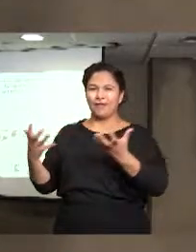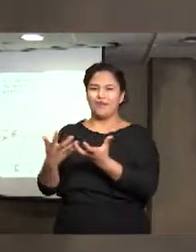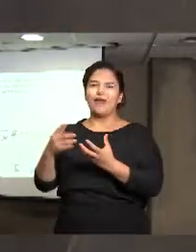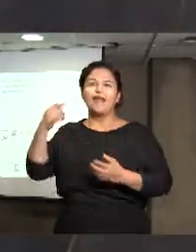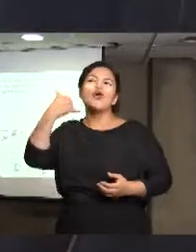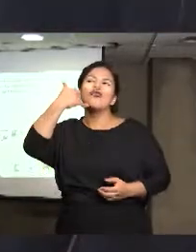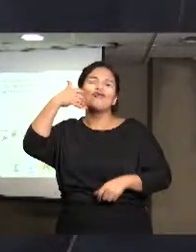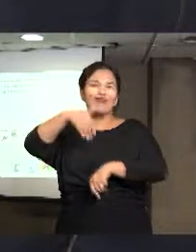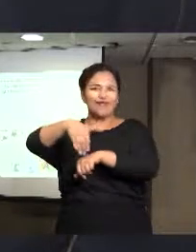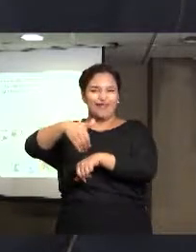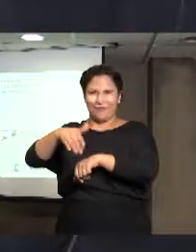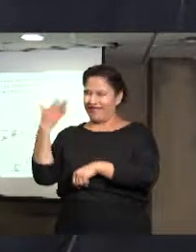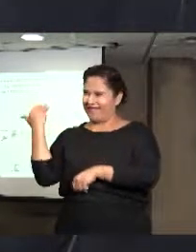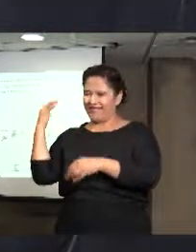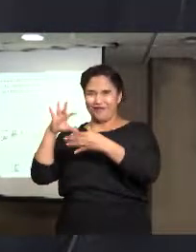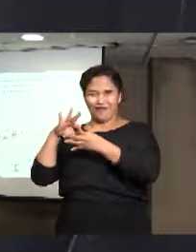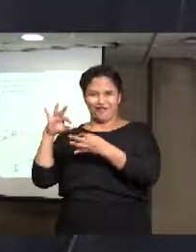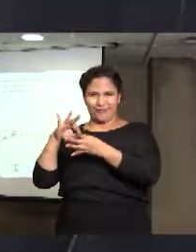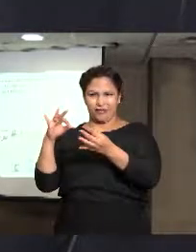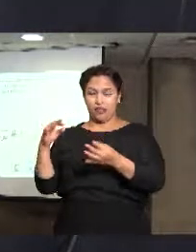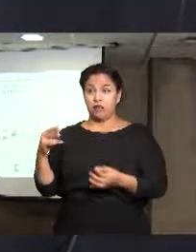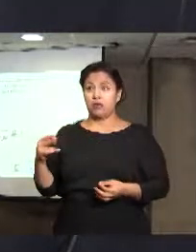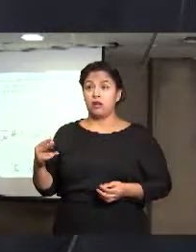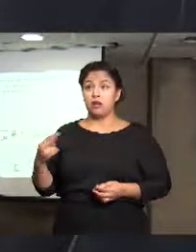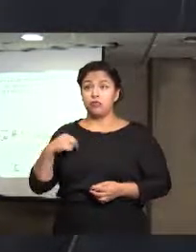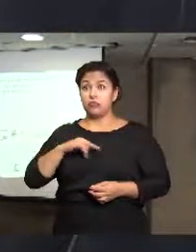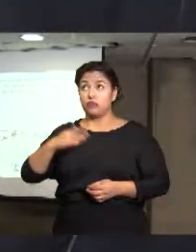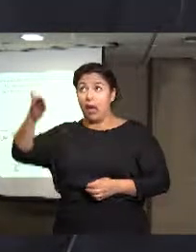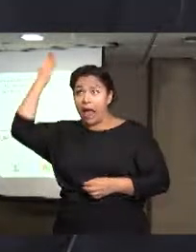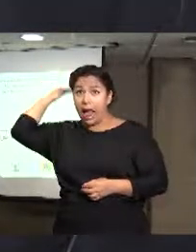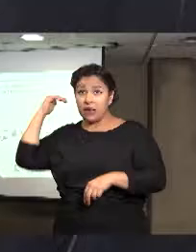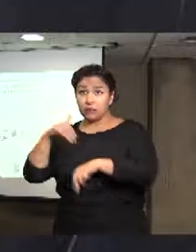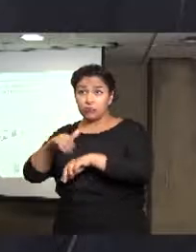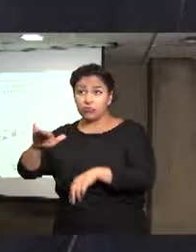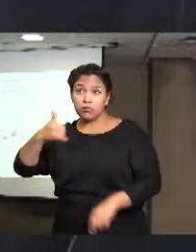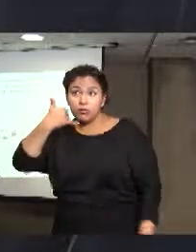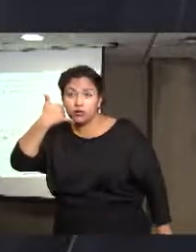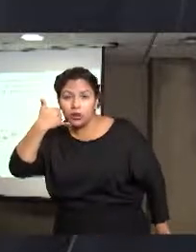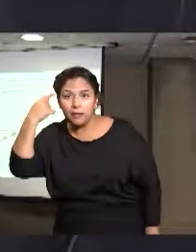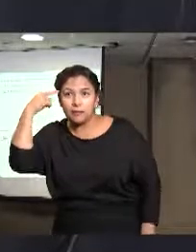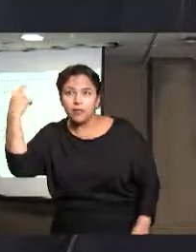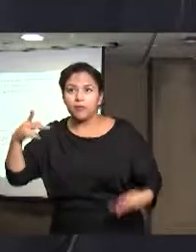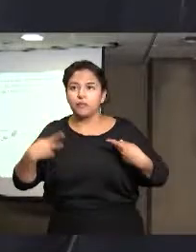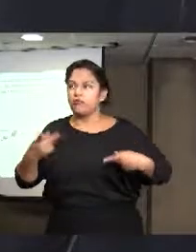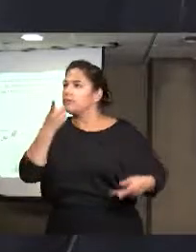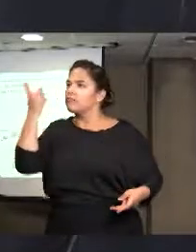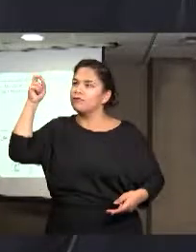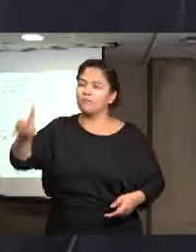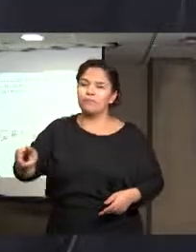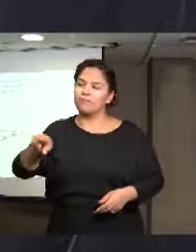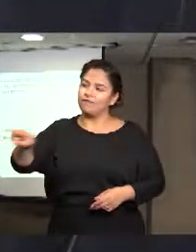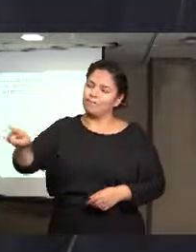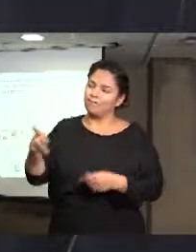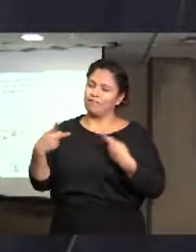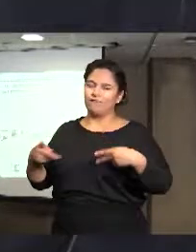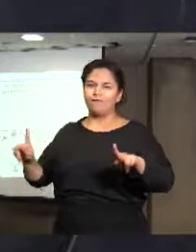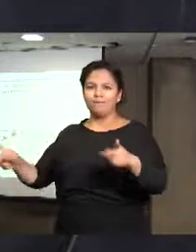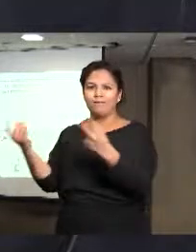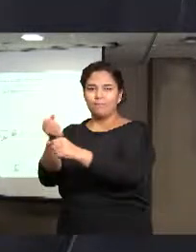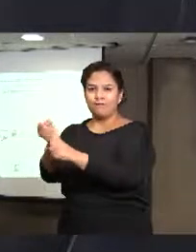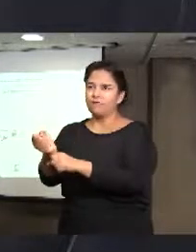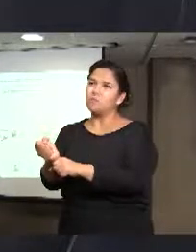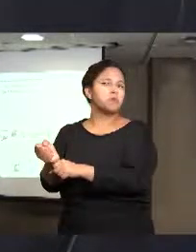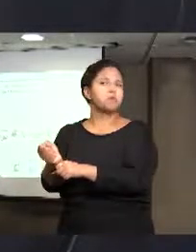recuerden que no hemos tenido un número nacional contra la trata que se ha estado impulsando por todos nosotros, sino